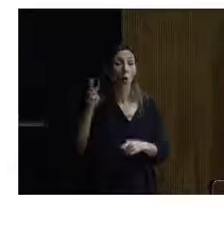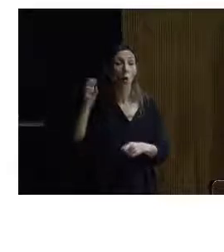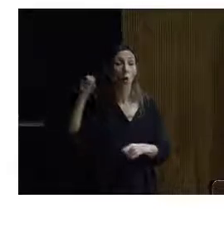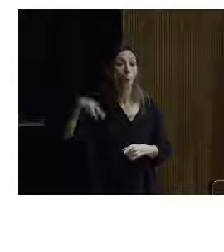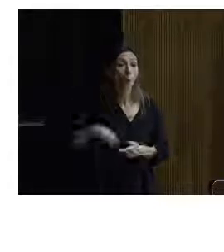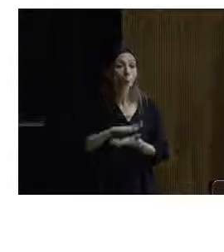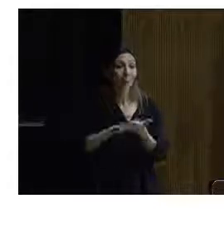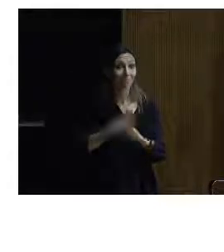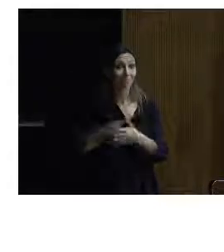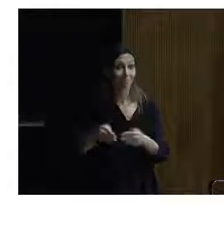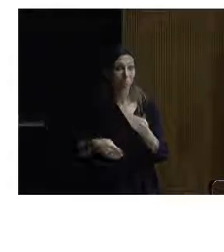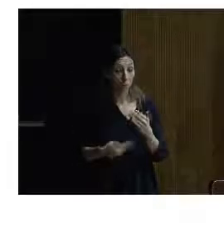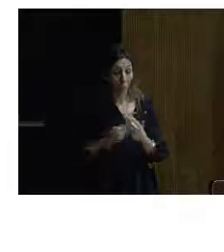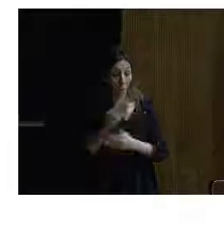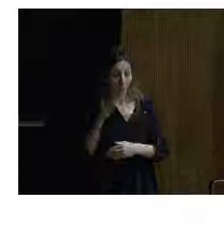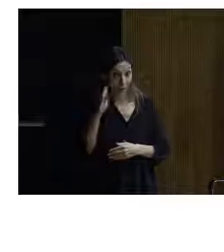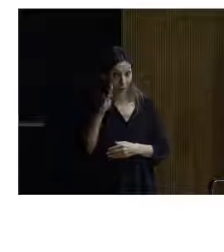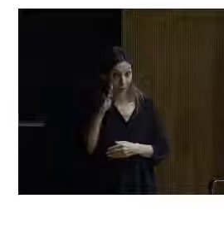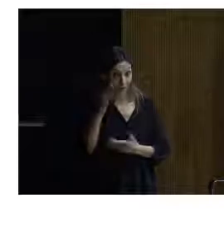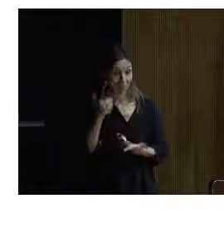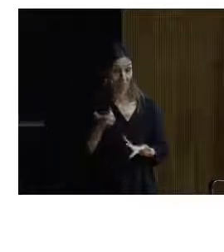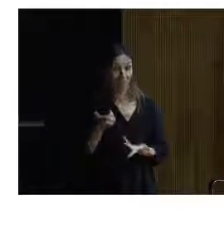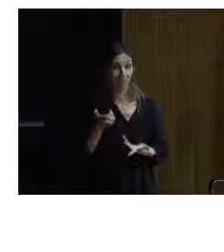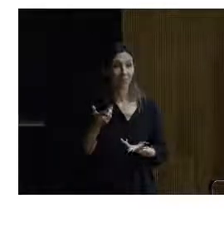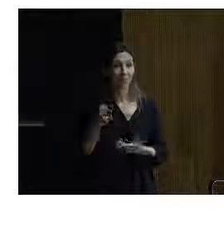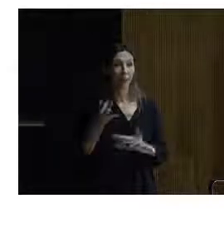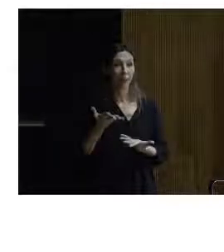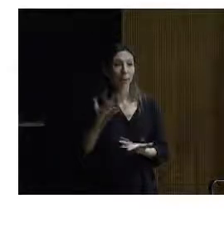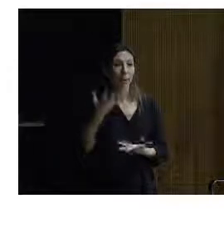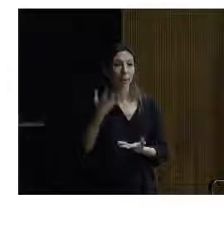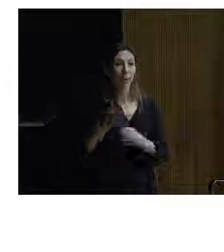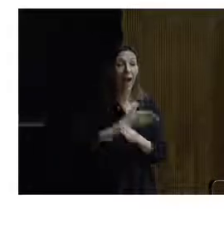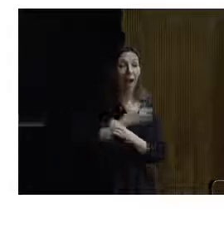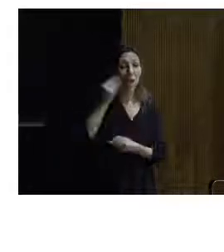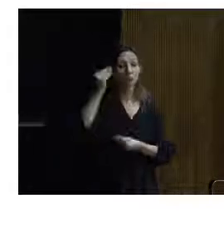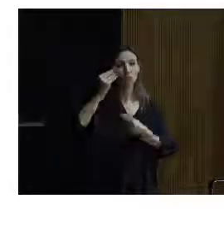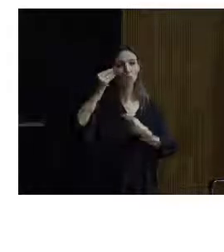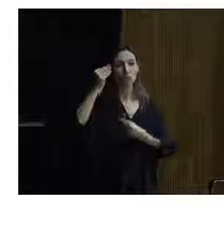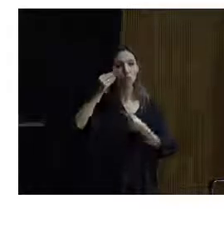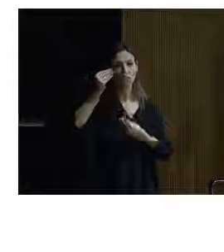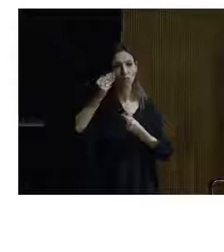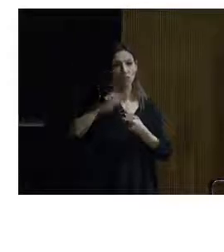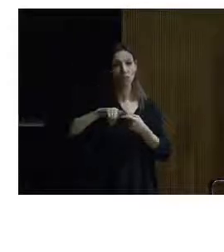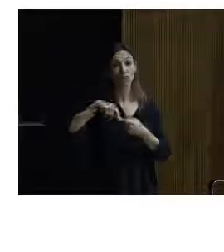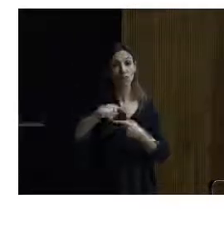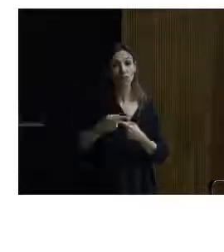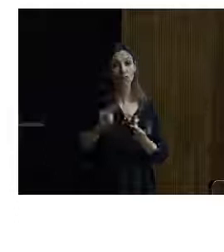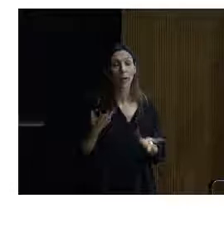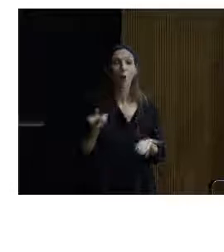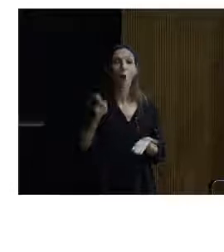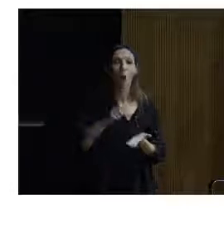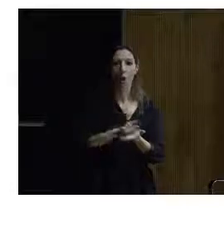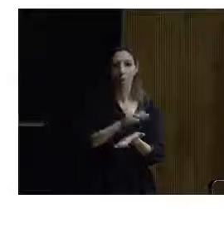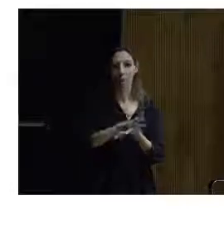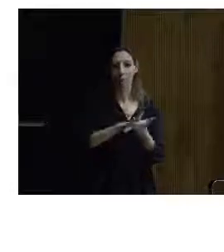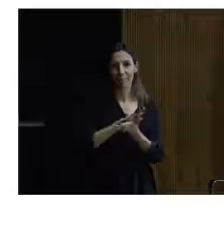haber un acto íntimo de reflexión sobre ellos. Luego volveré sobre ello a